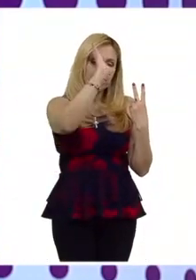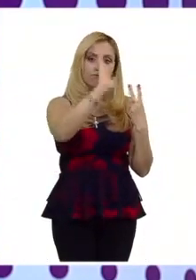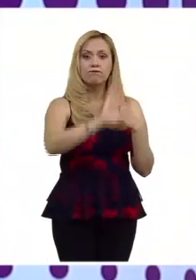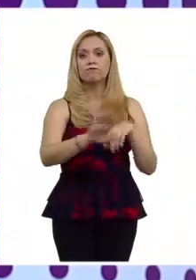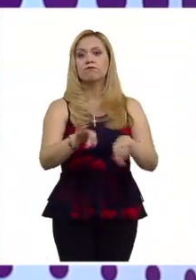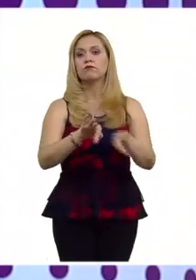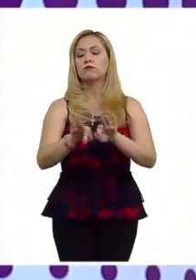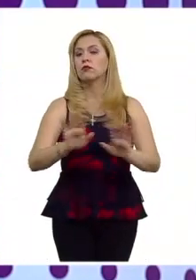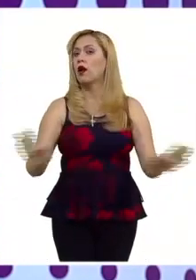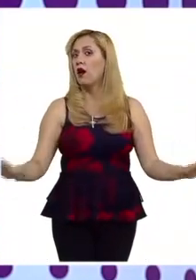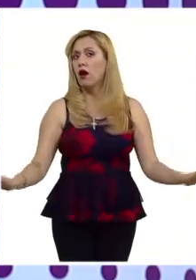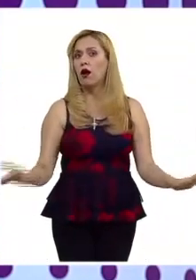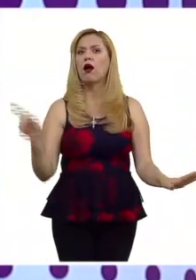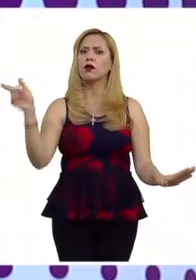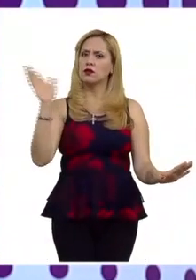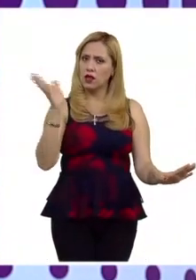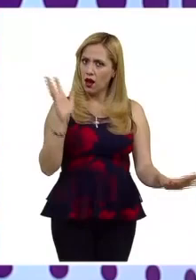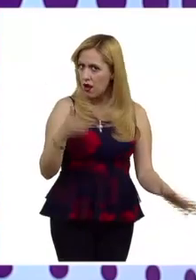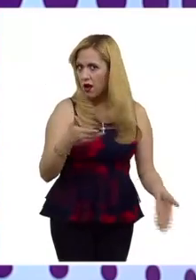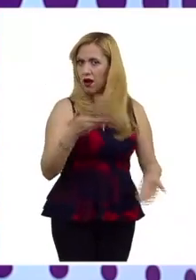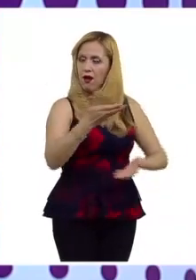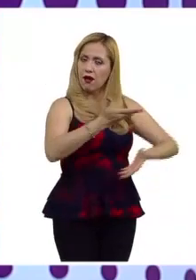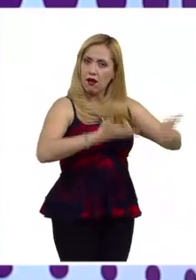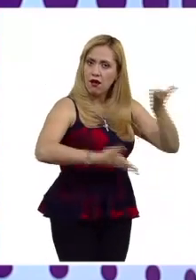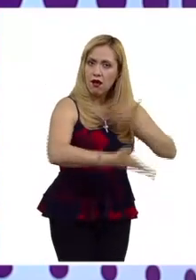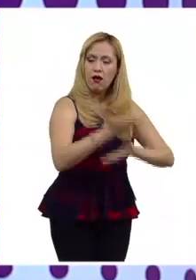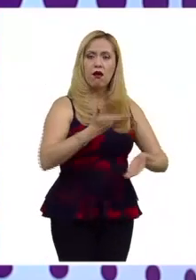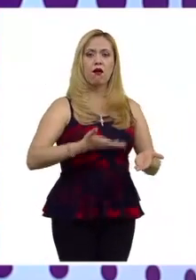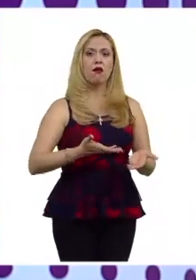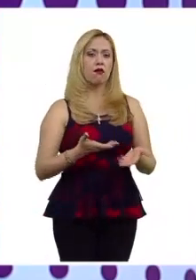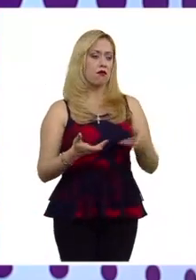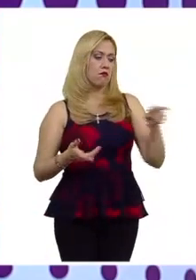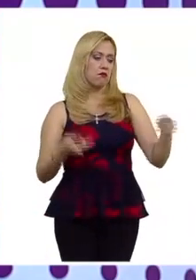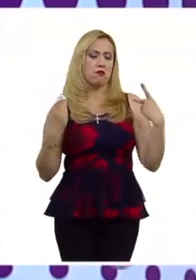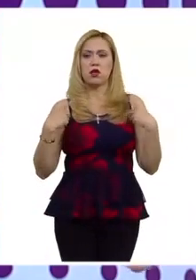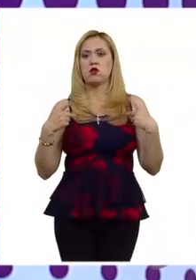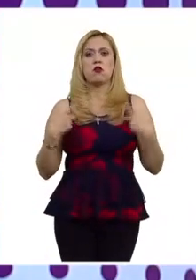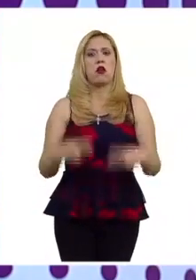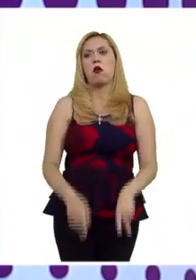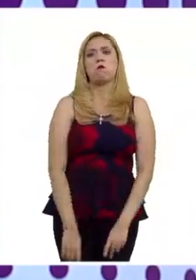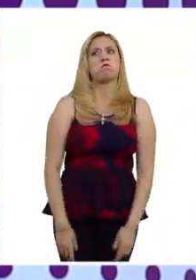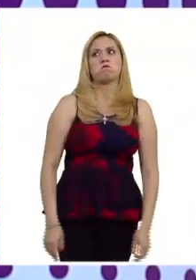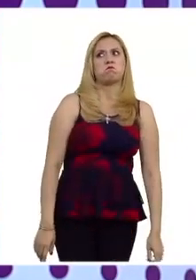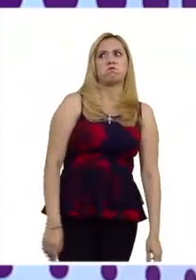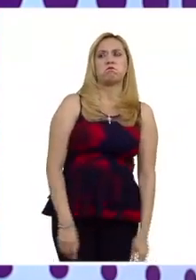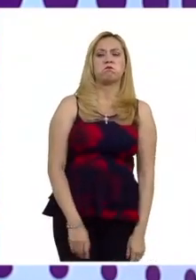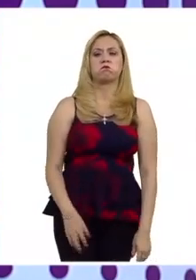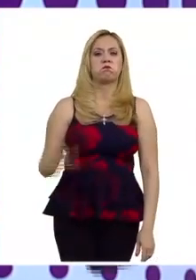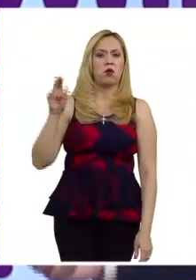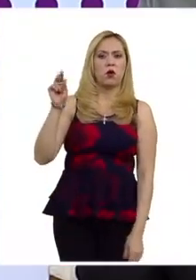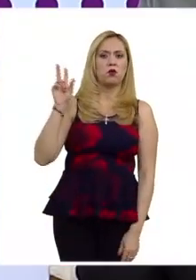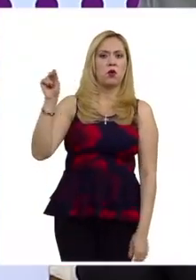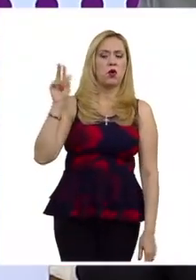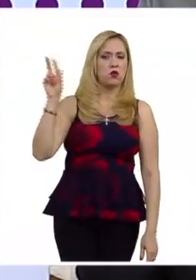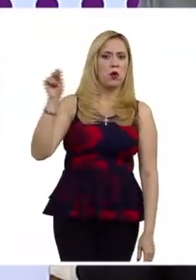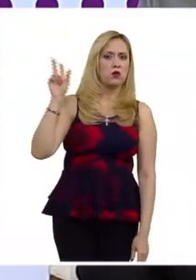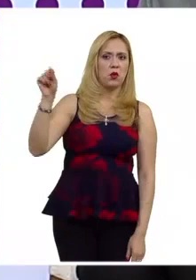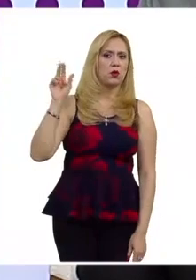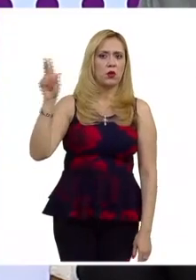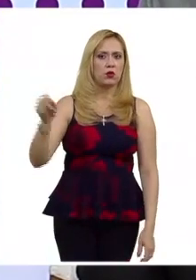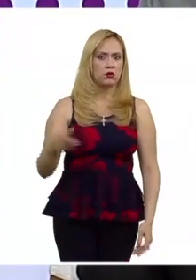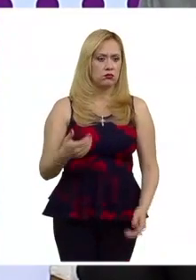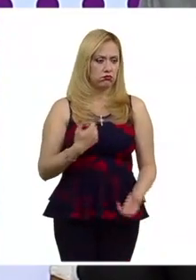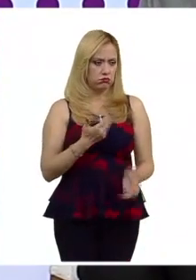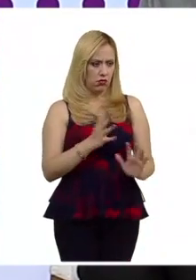laboral es decir hubo un intento de gradualidad y no hubo tampoco una sanción penal que a lo mejor hubiera llevado a